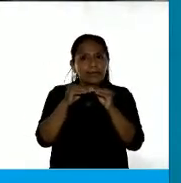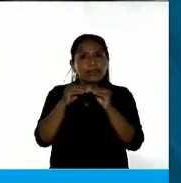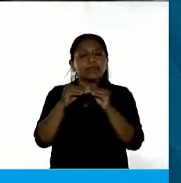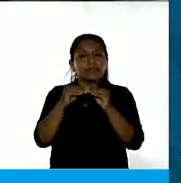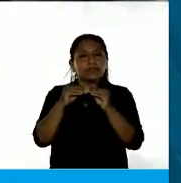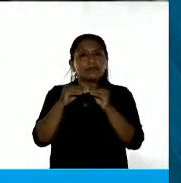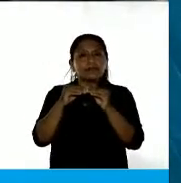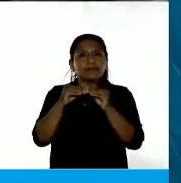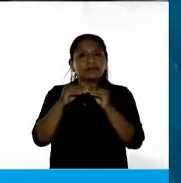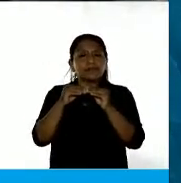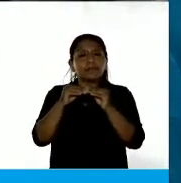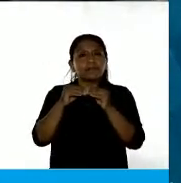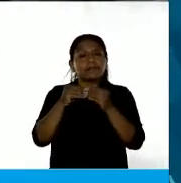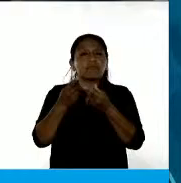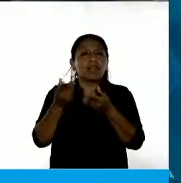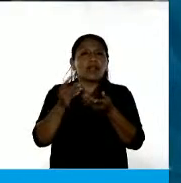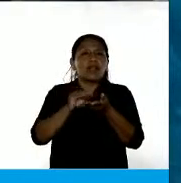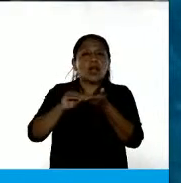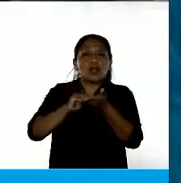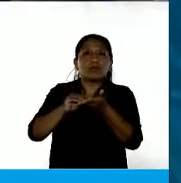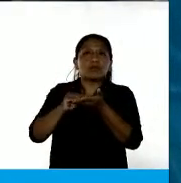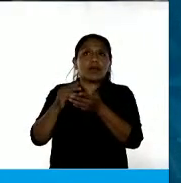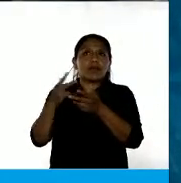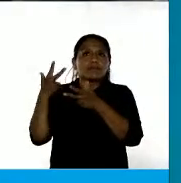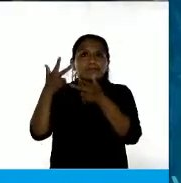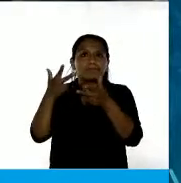las diputadas preopinantes.